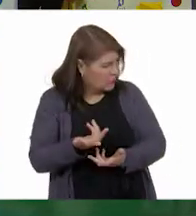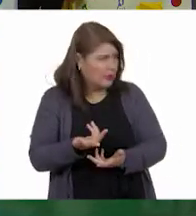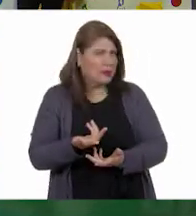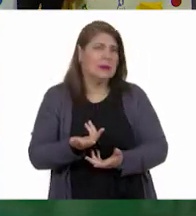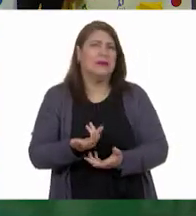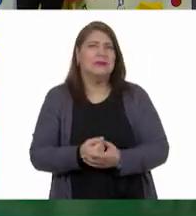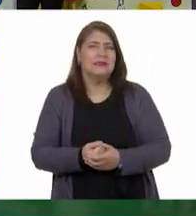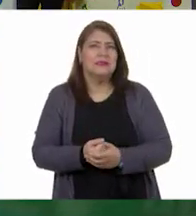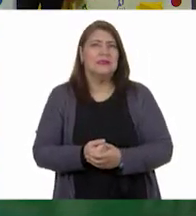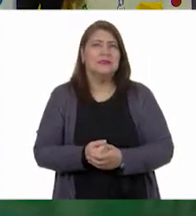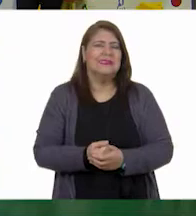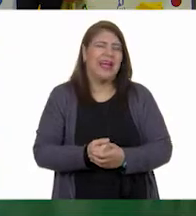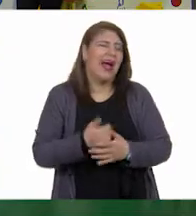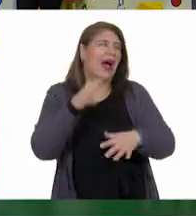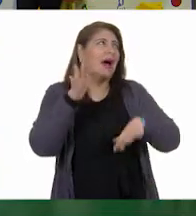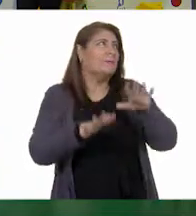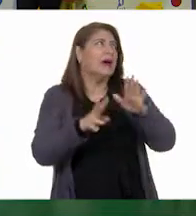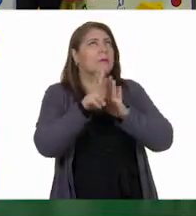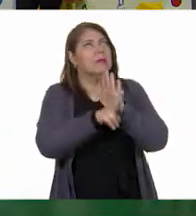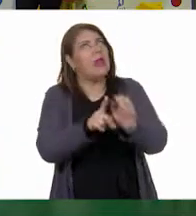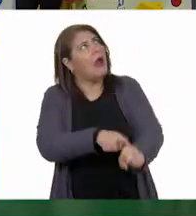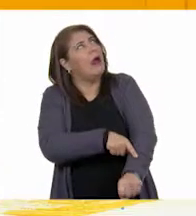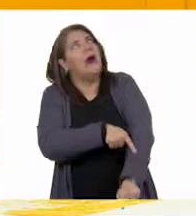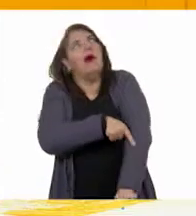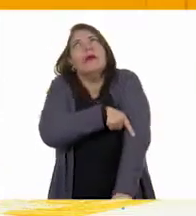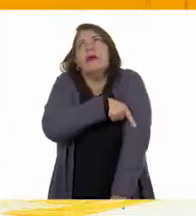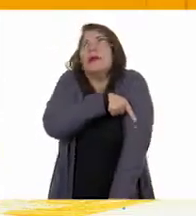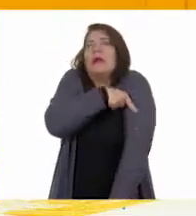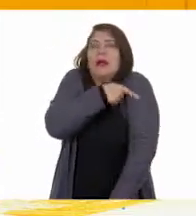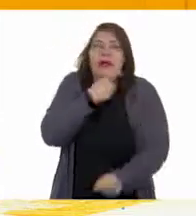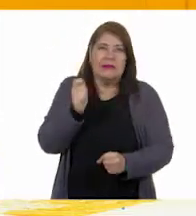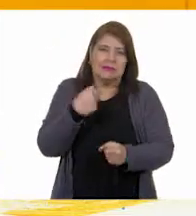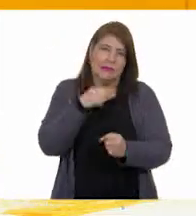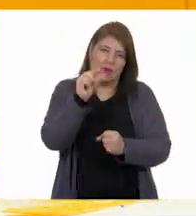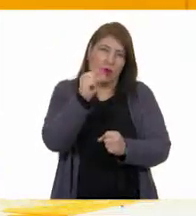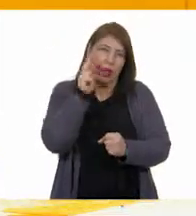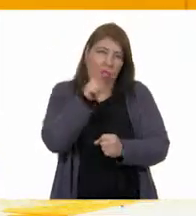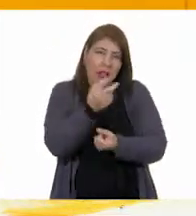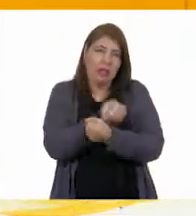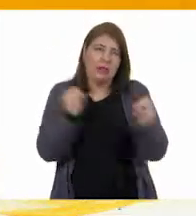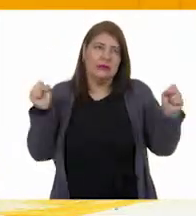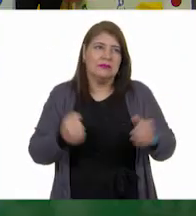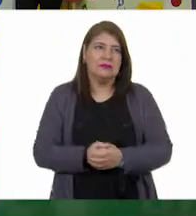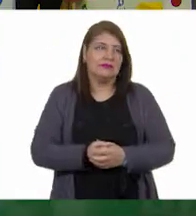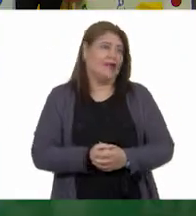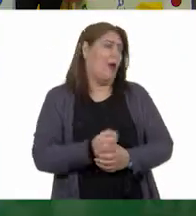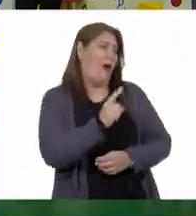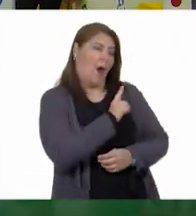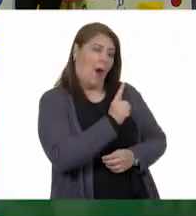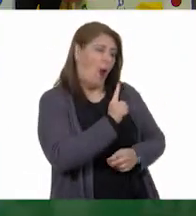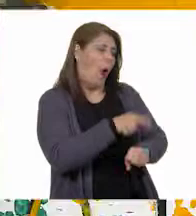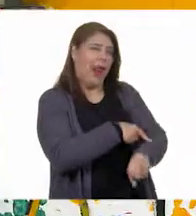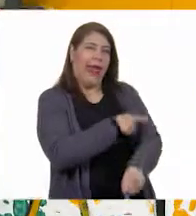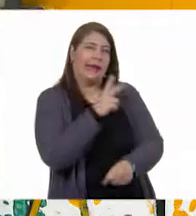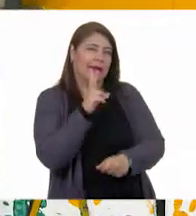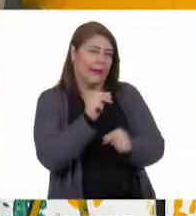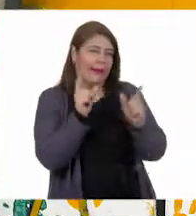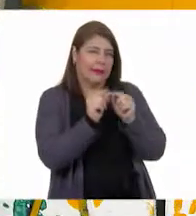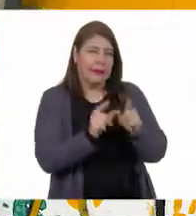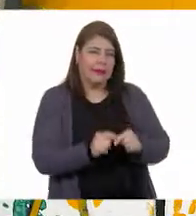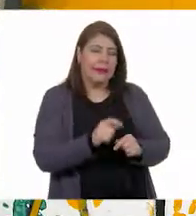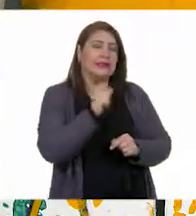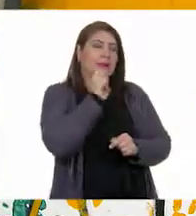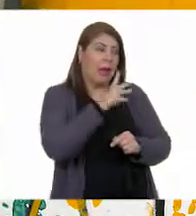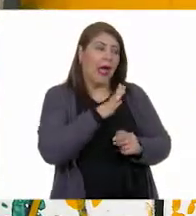es que a veces son largos, largos y me aburro. No, no es cierto, no son tan largos y además